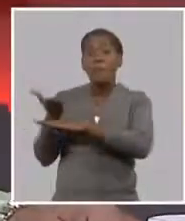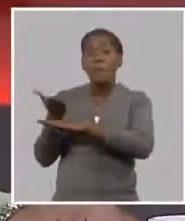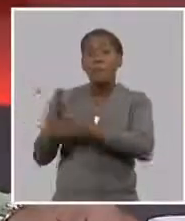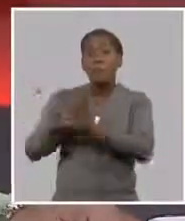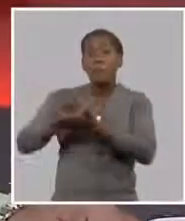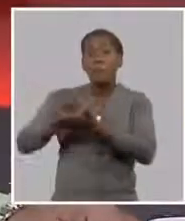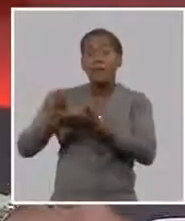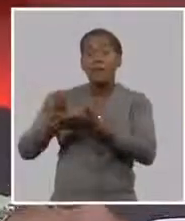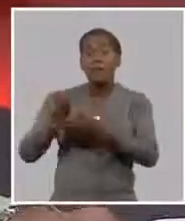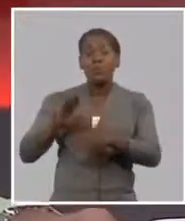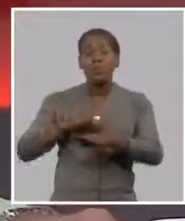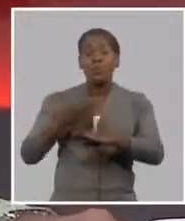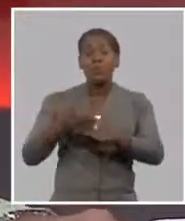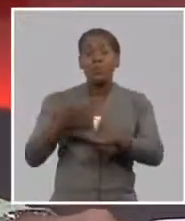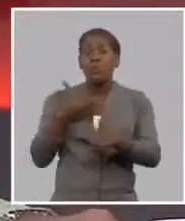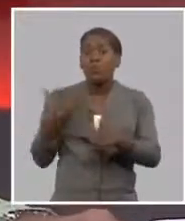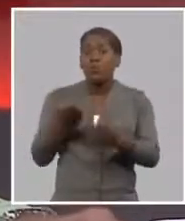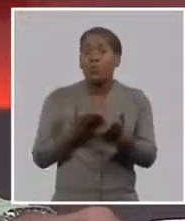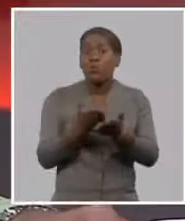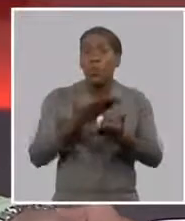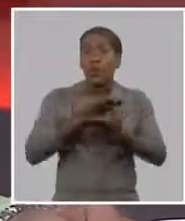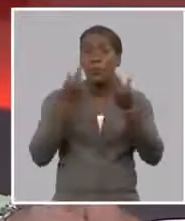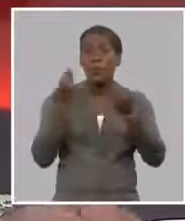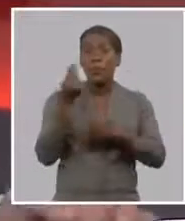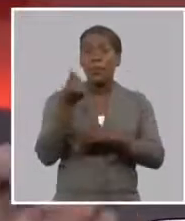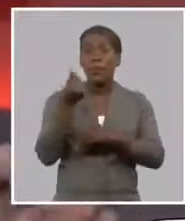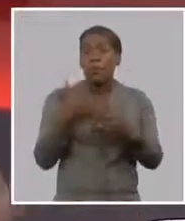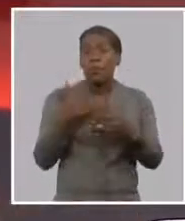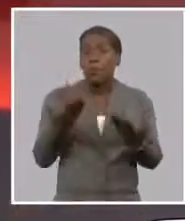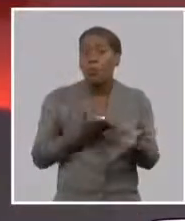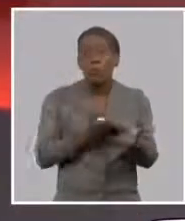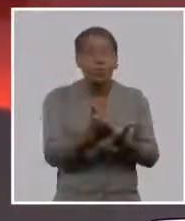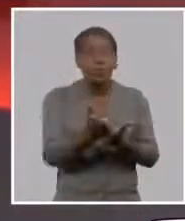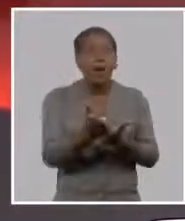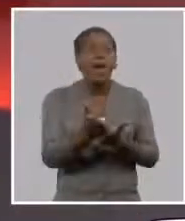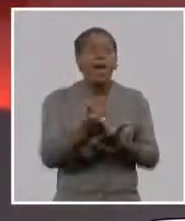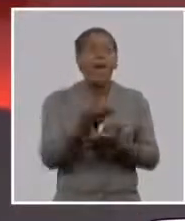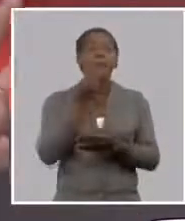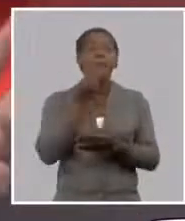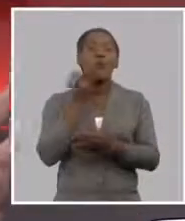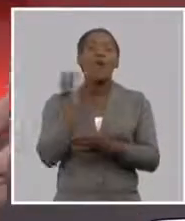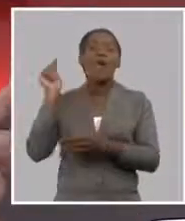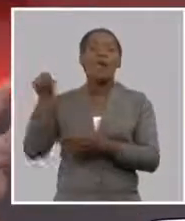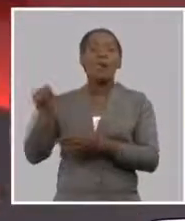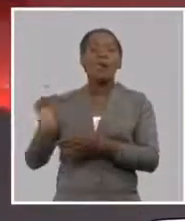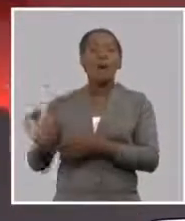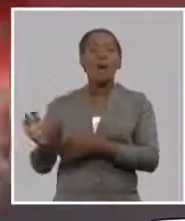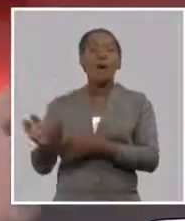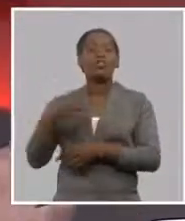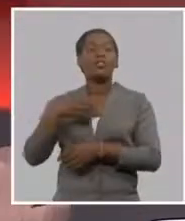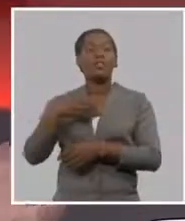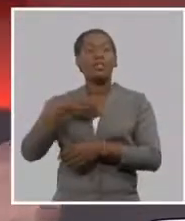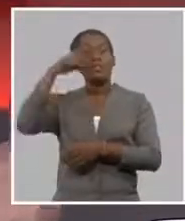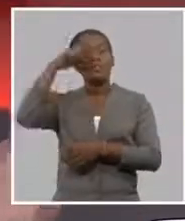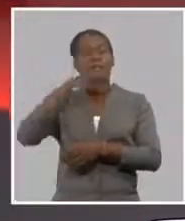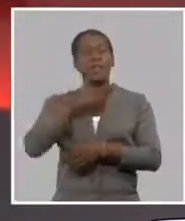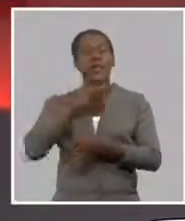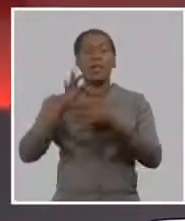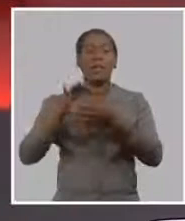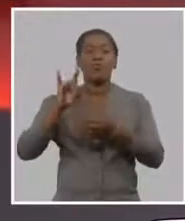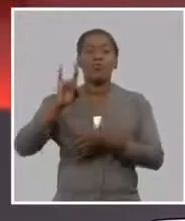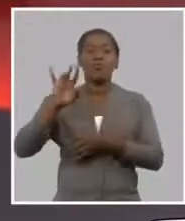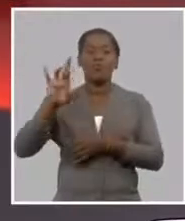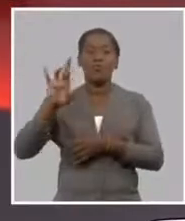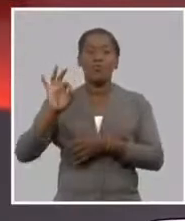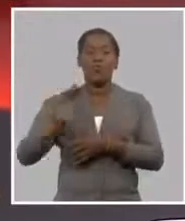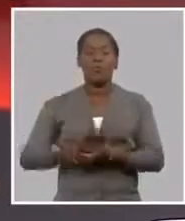seguro porque lo acompaña siempre como como habíamos hablado o sea las dos modalidades tanto inversión como rendimiento bajo condiciones excepcionales ¿cuáles son esas condiciones excepcionales